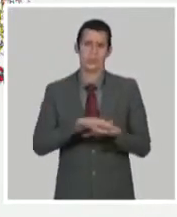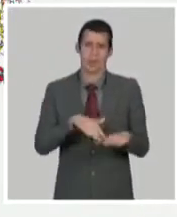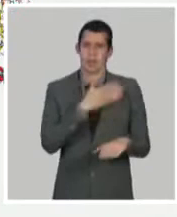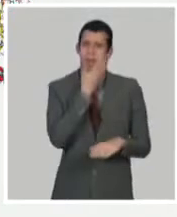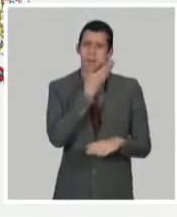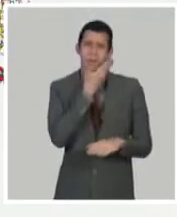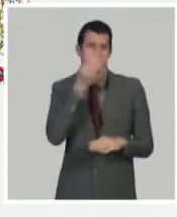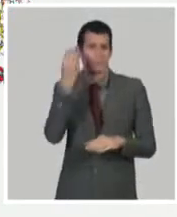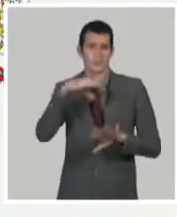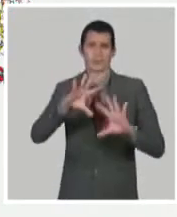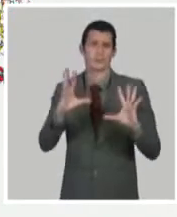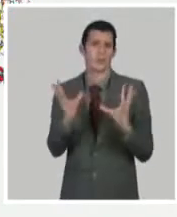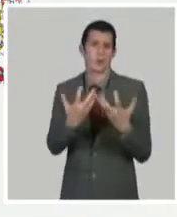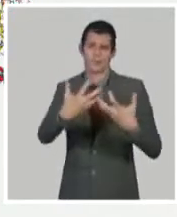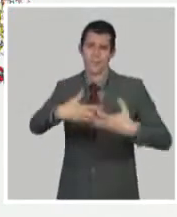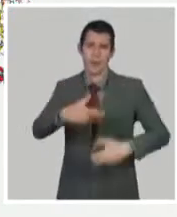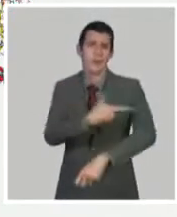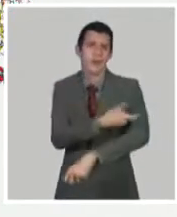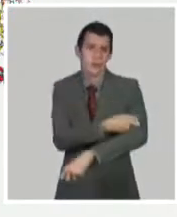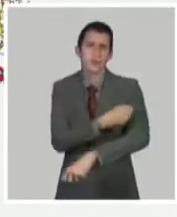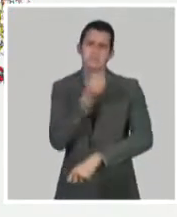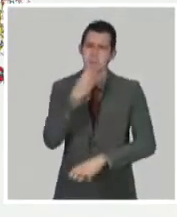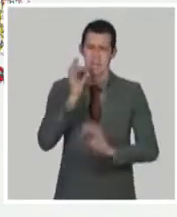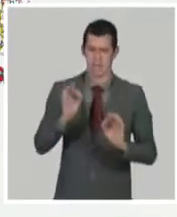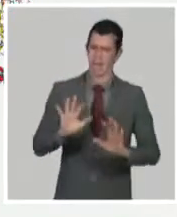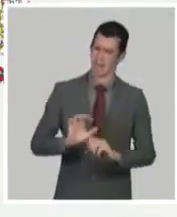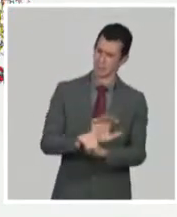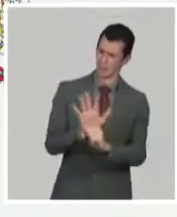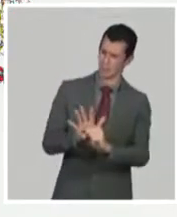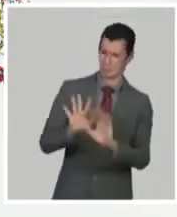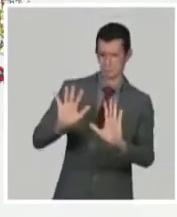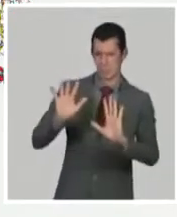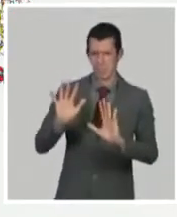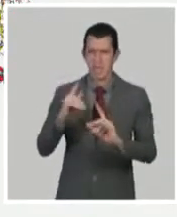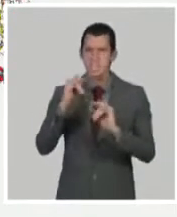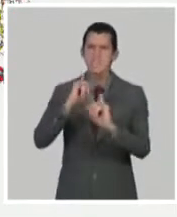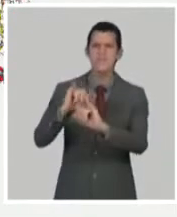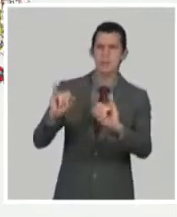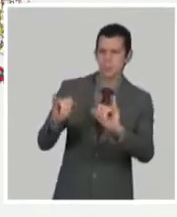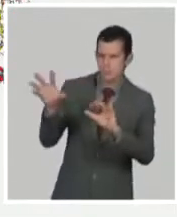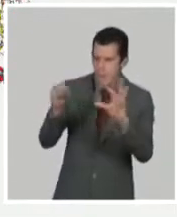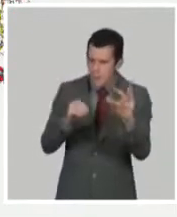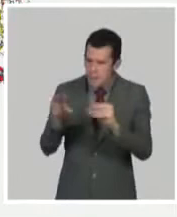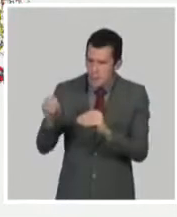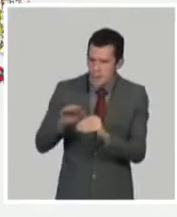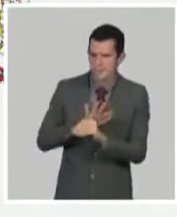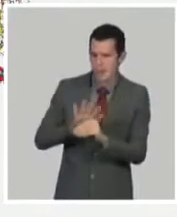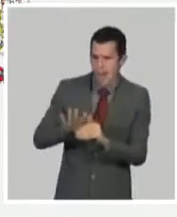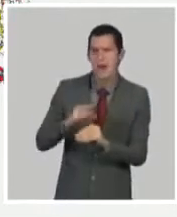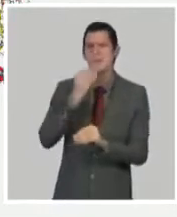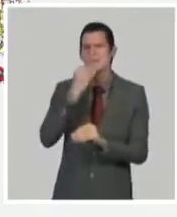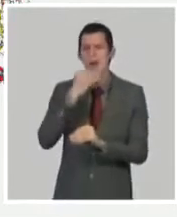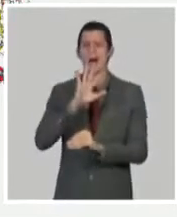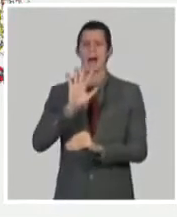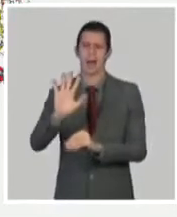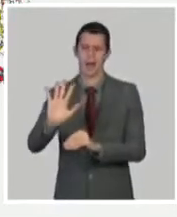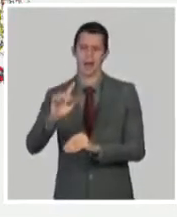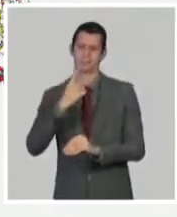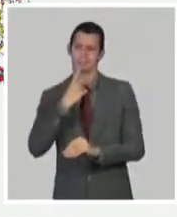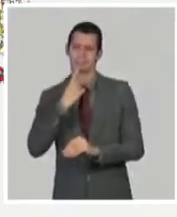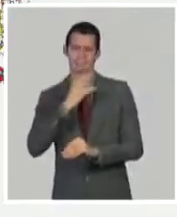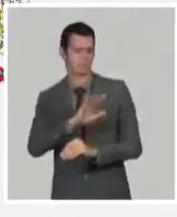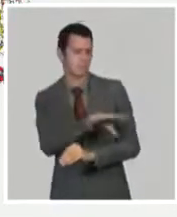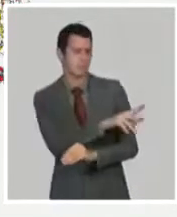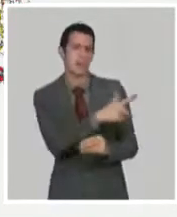instalaciones diseñar estas moléculas o estas proteínas del sitio de unión al receptor.